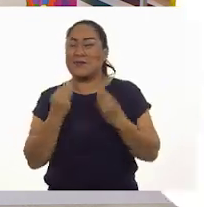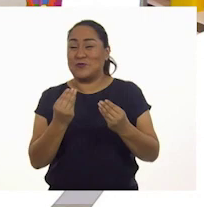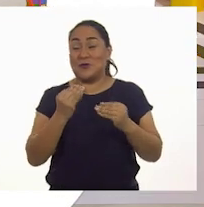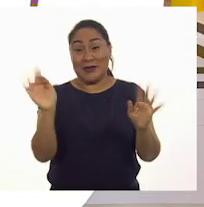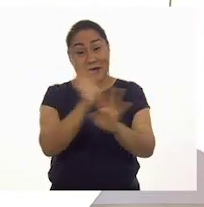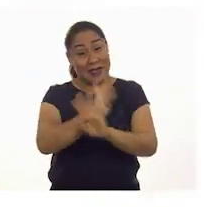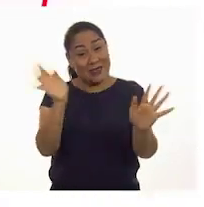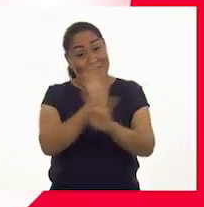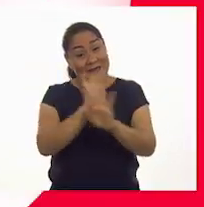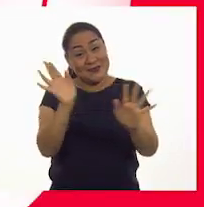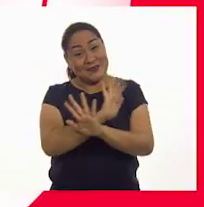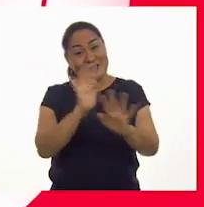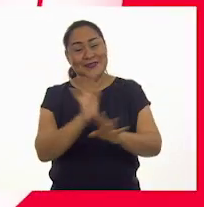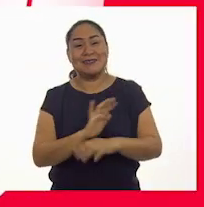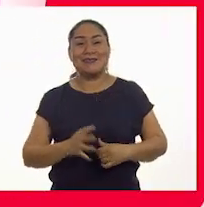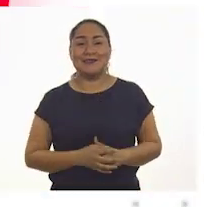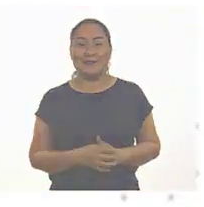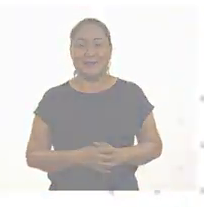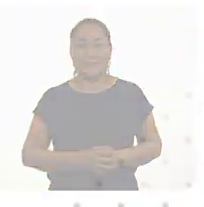Adiós.